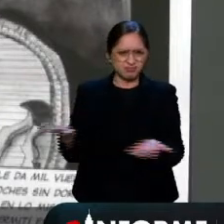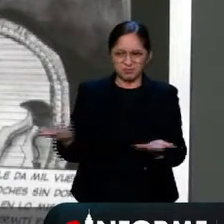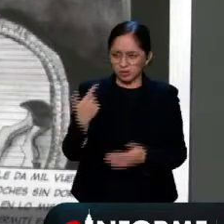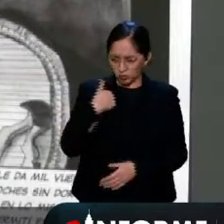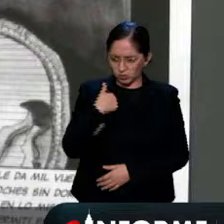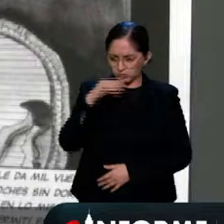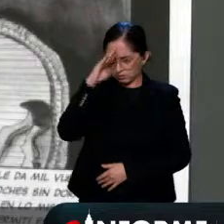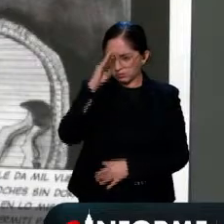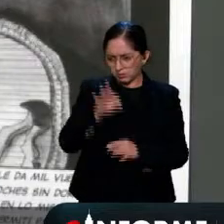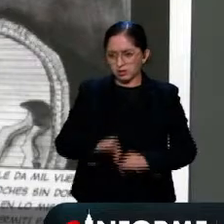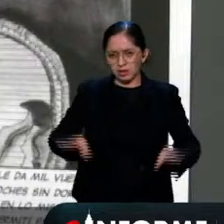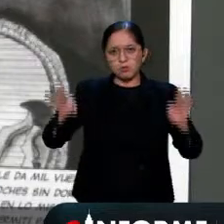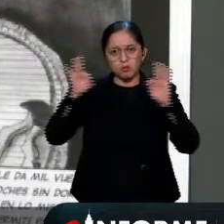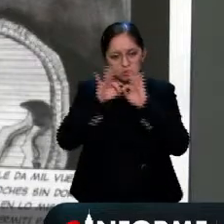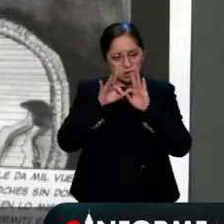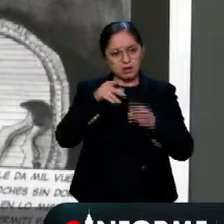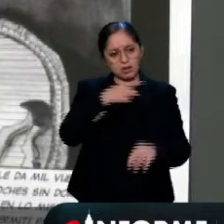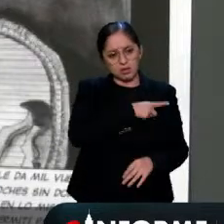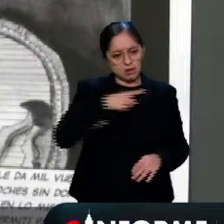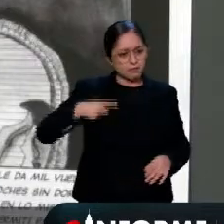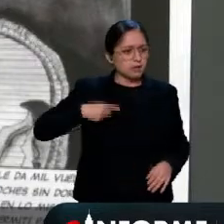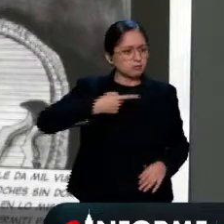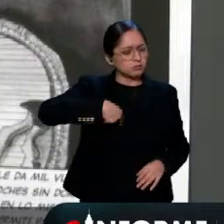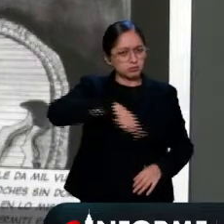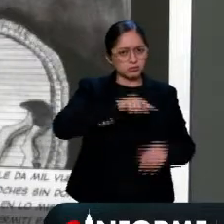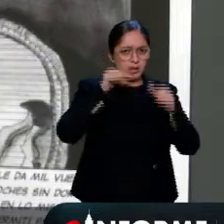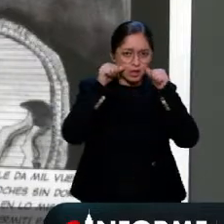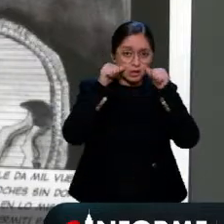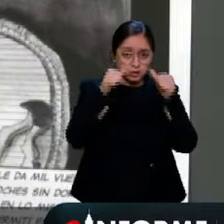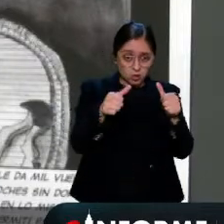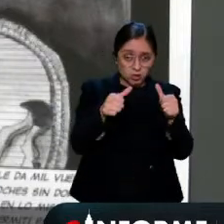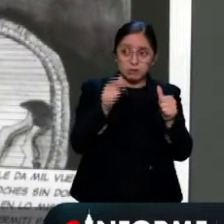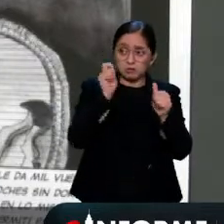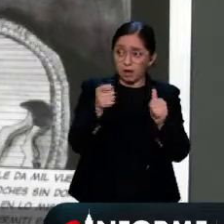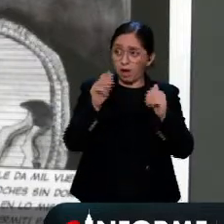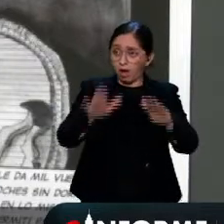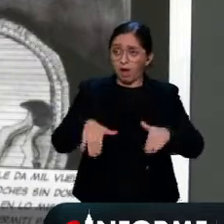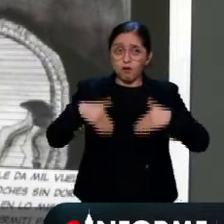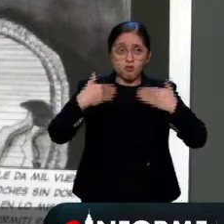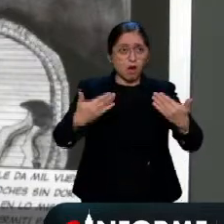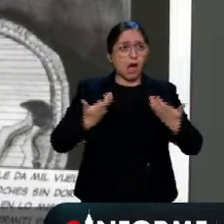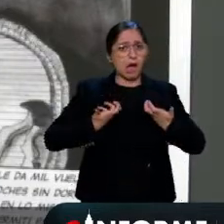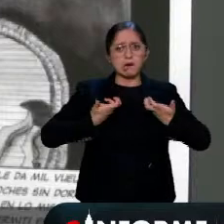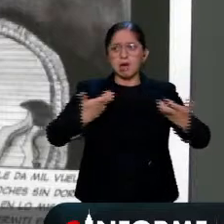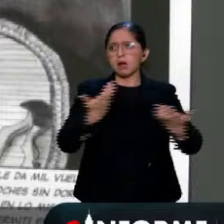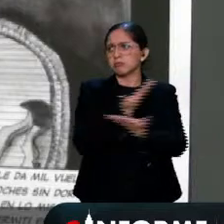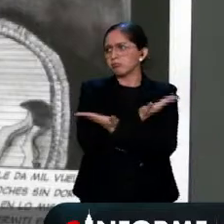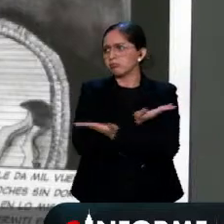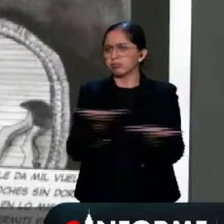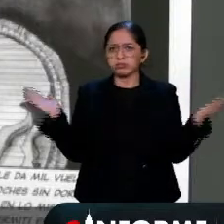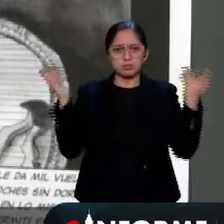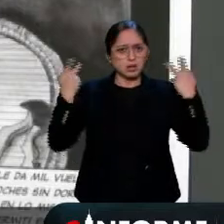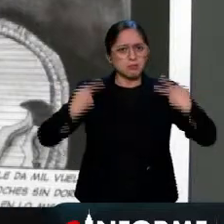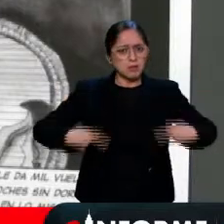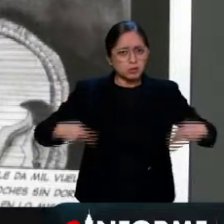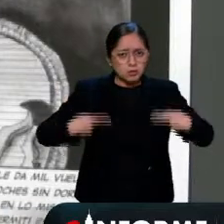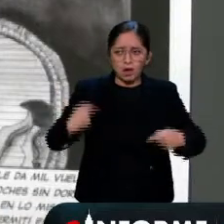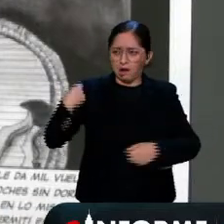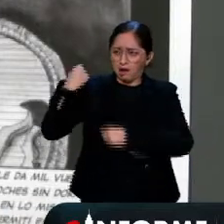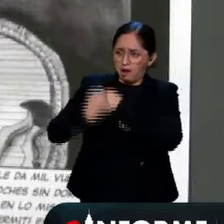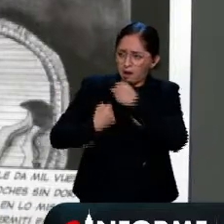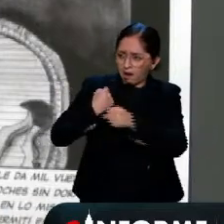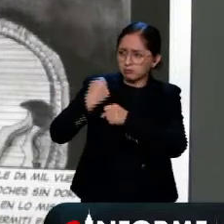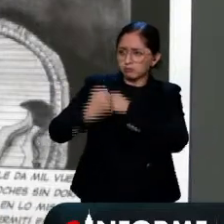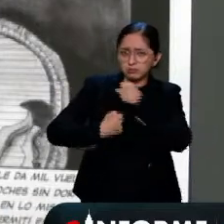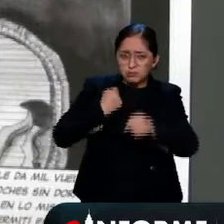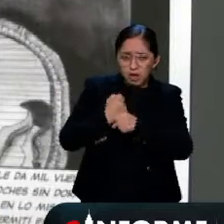importante y relevante atender y que el espacio público que es de todas y de todos desde hace mucho tiempo que sea realmente un